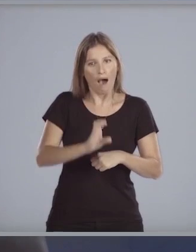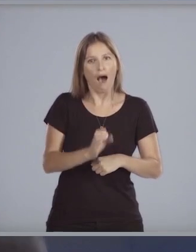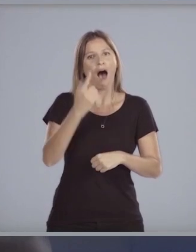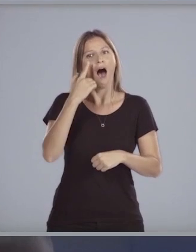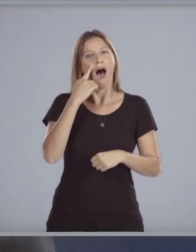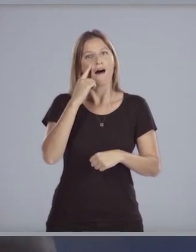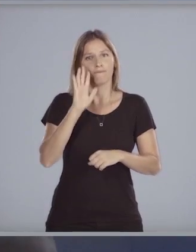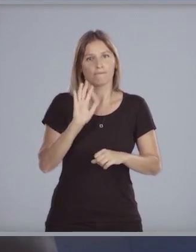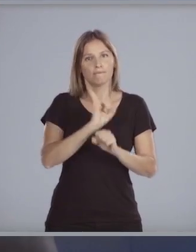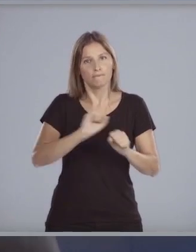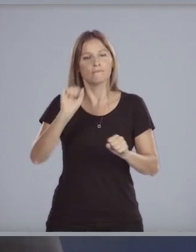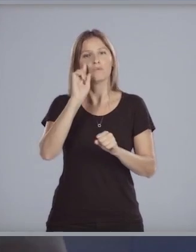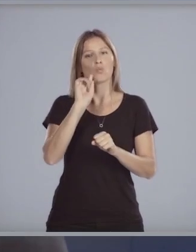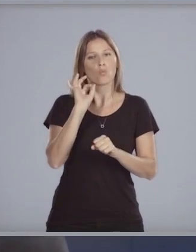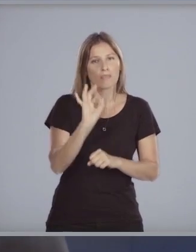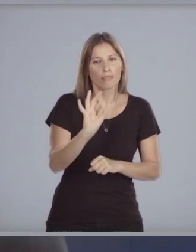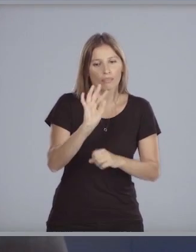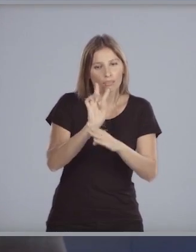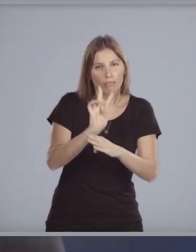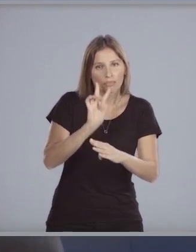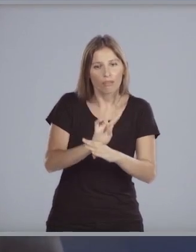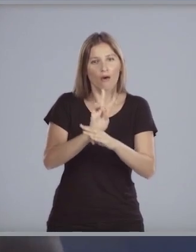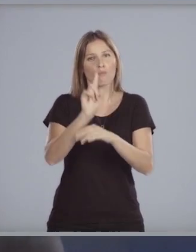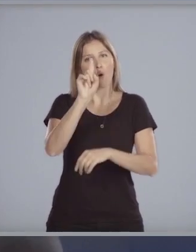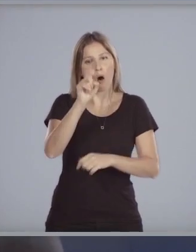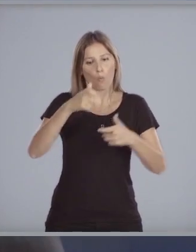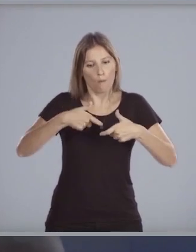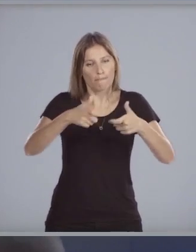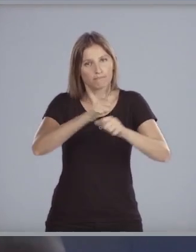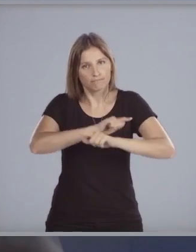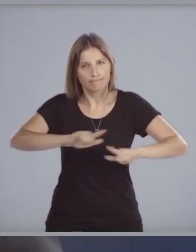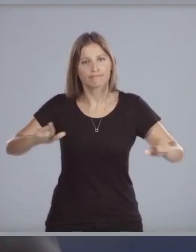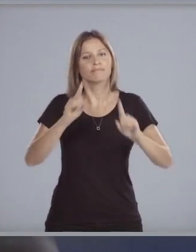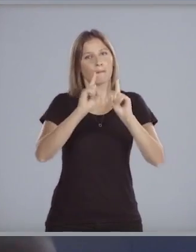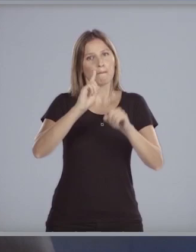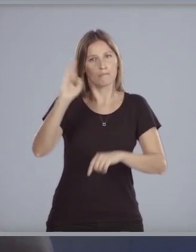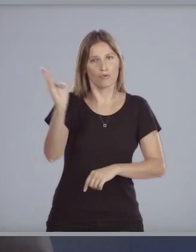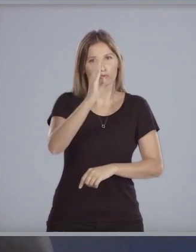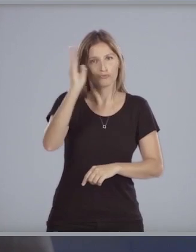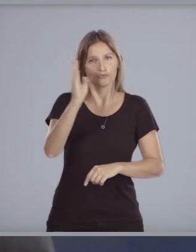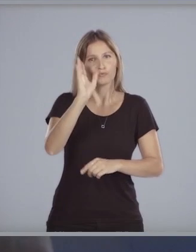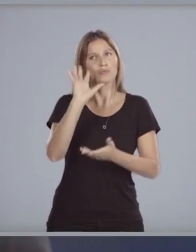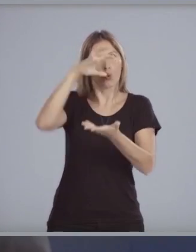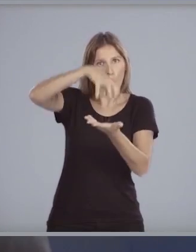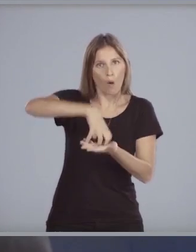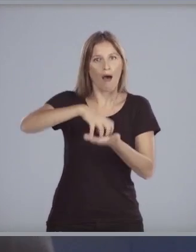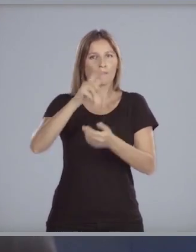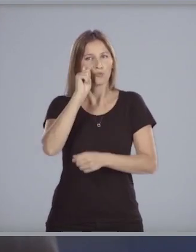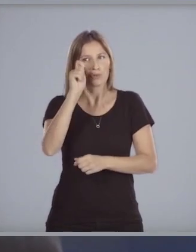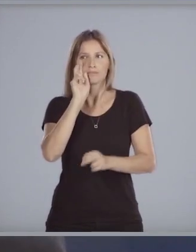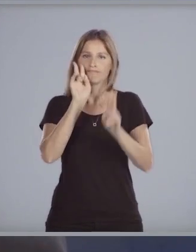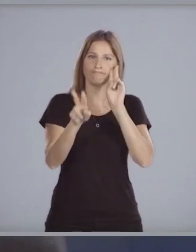efectos de preservar dicha cuenca como fuente de agua potable, como factor productivo, como destino